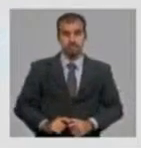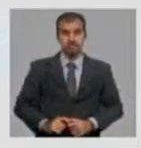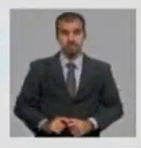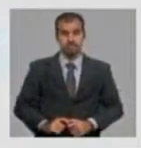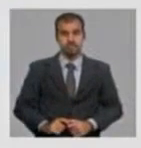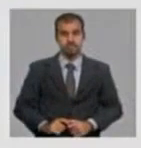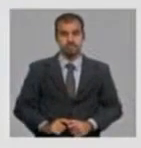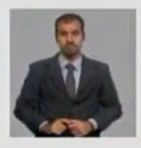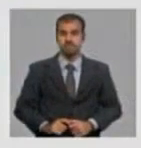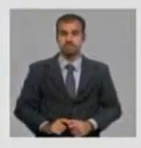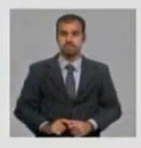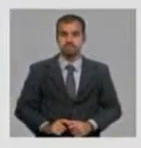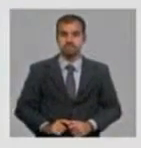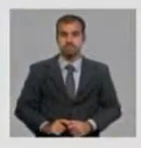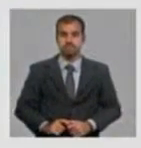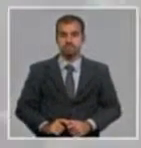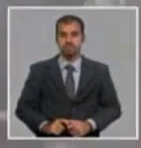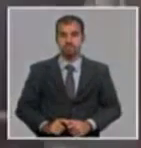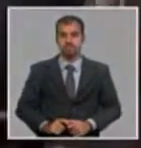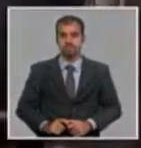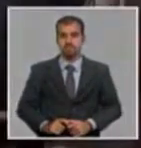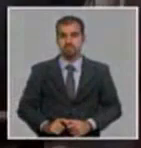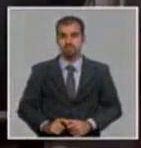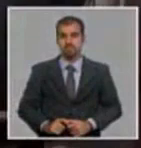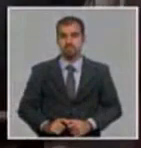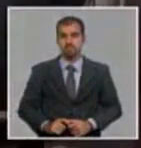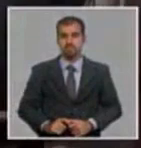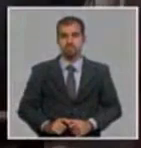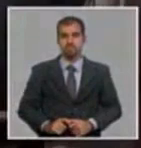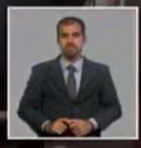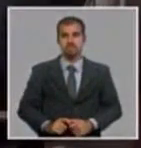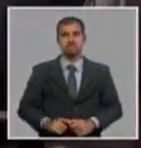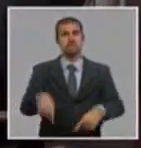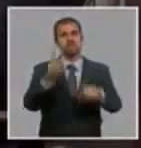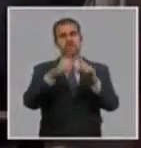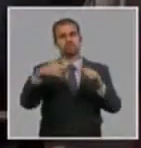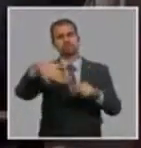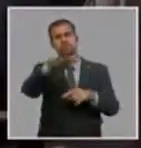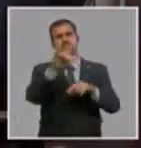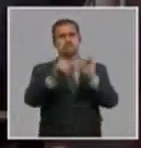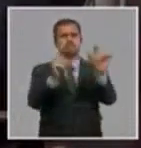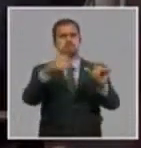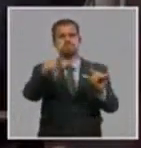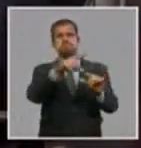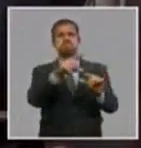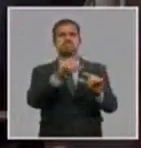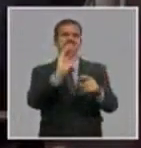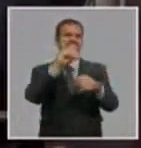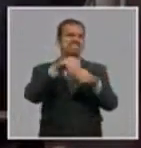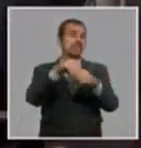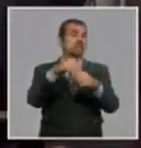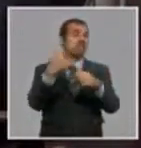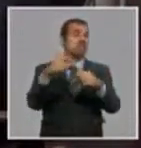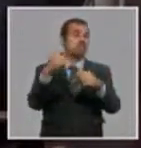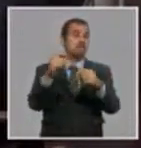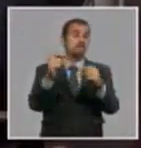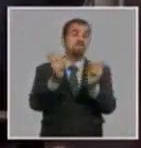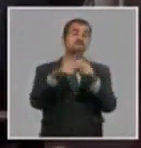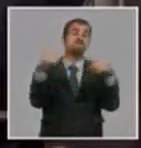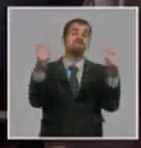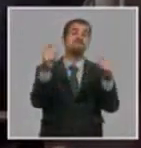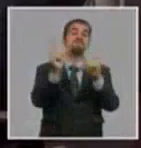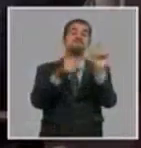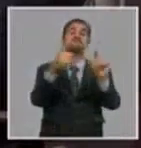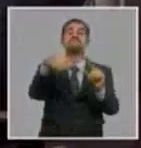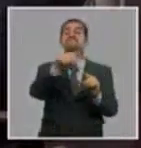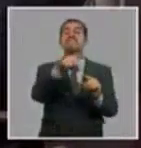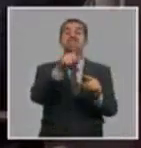Tiene, introduciendo el producto, no, el porciento de profesiones universitarios con relación al total de otras cosas que lo distinguen. Tiene que tener más del 25% de los